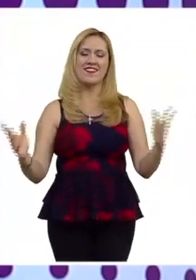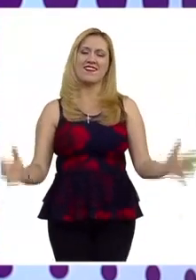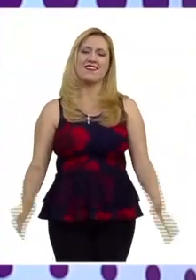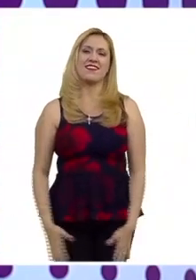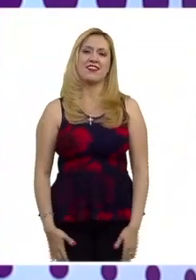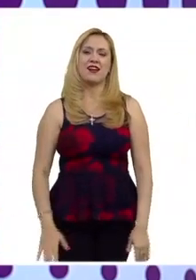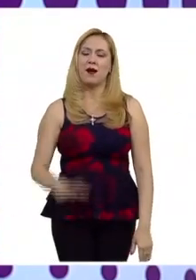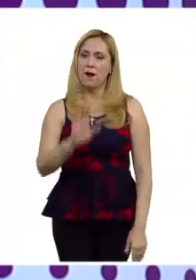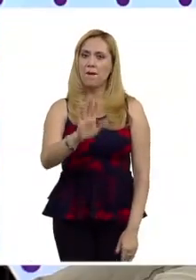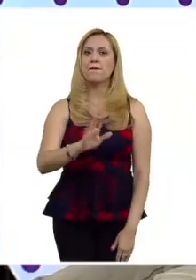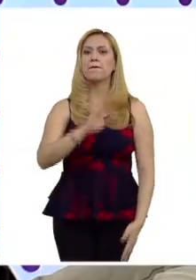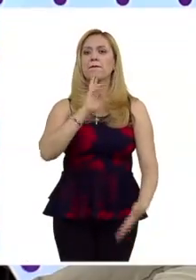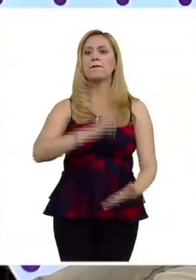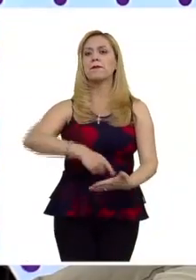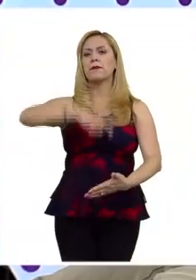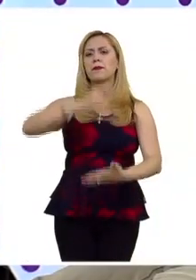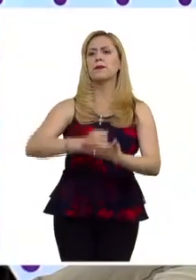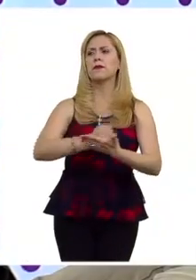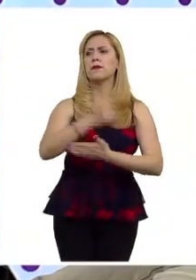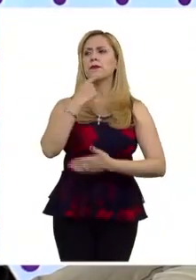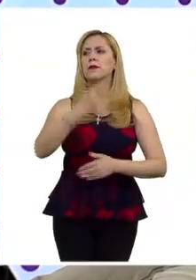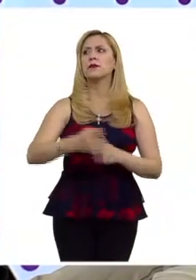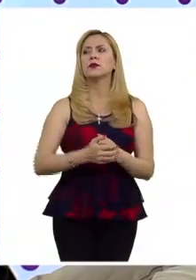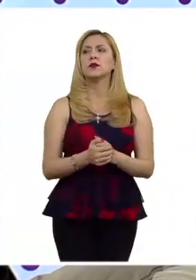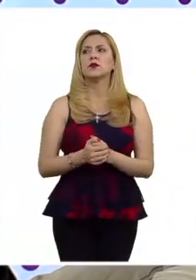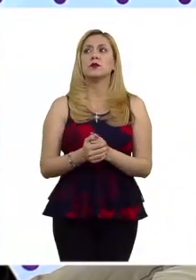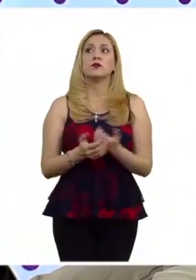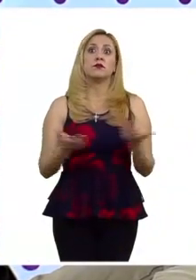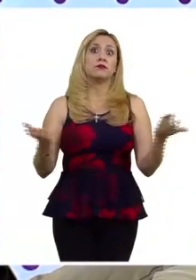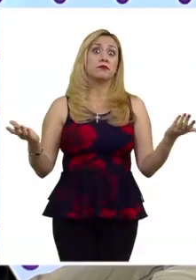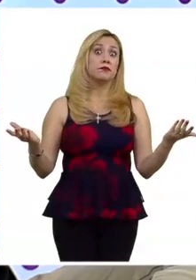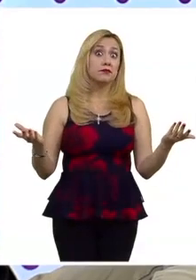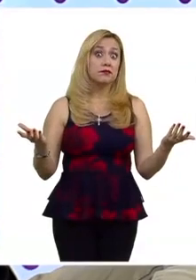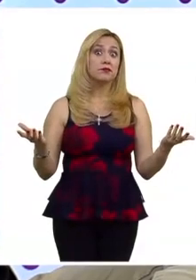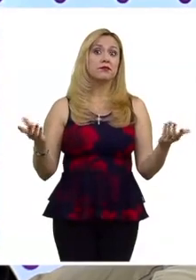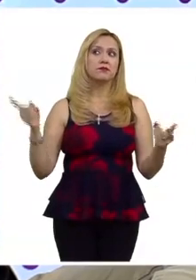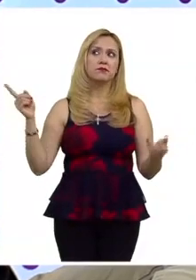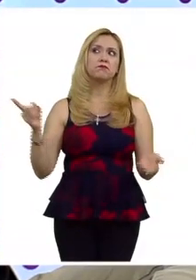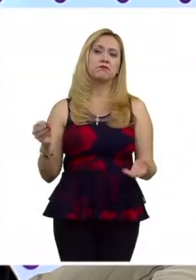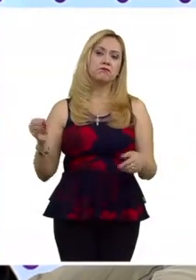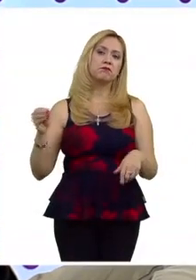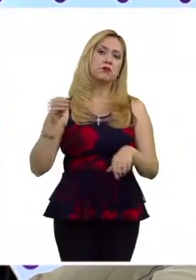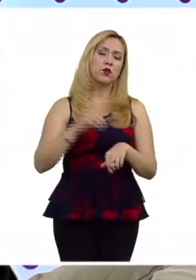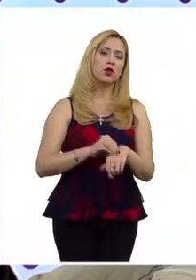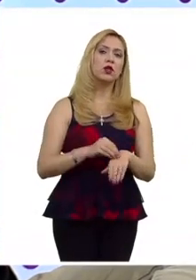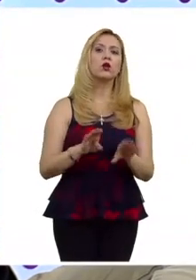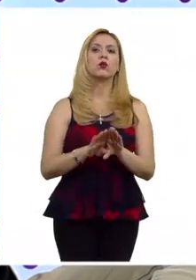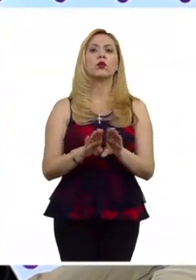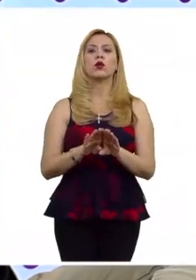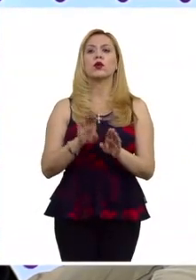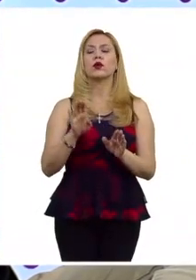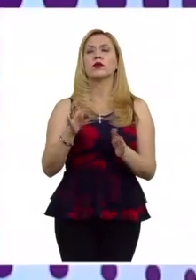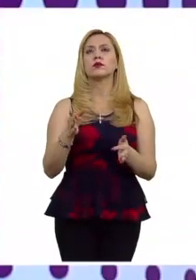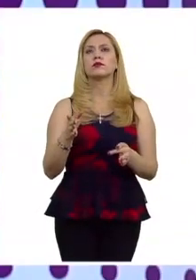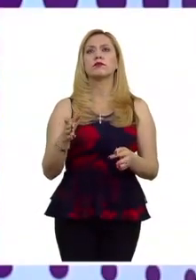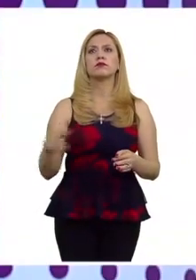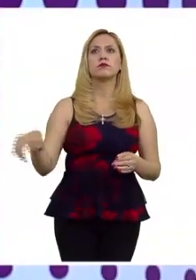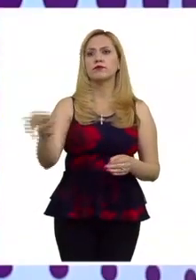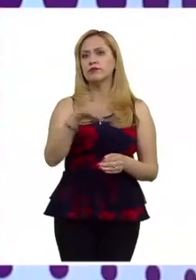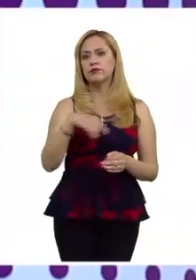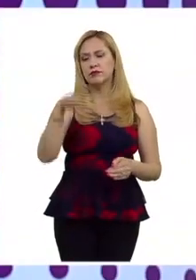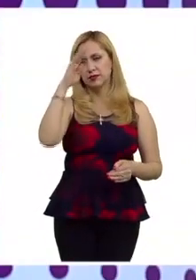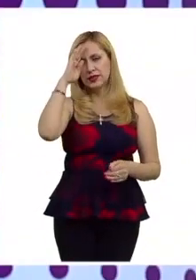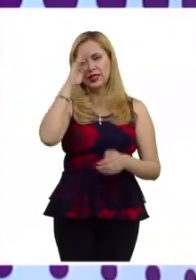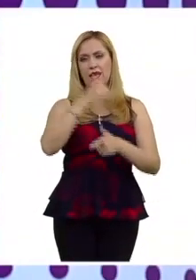también la sentencia hace que es pues una ponderación de la medida que fue impuesta es decir a la luz de los criterios de